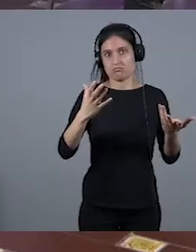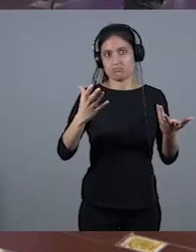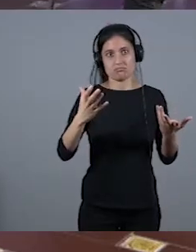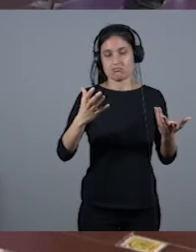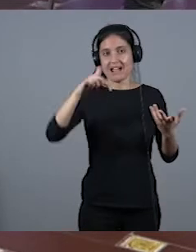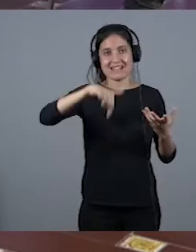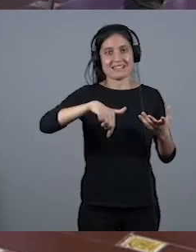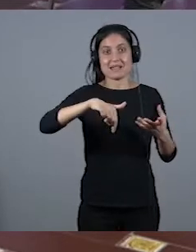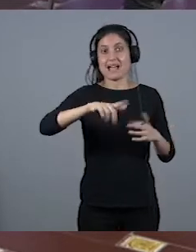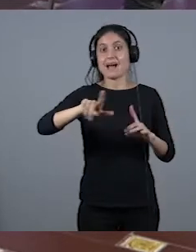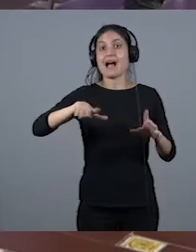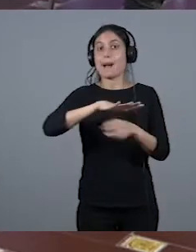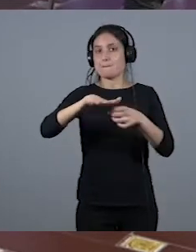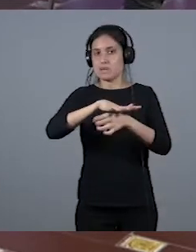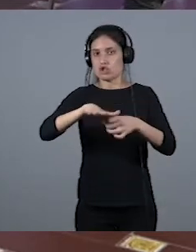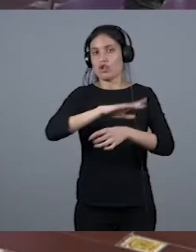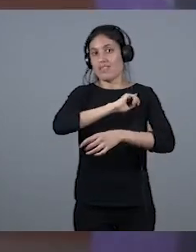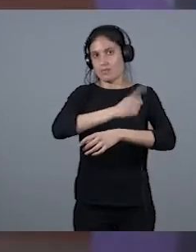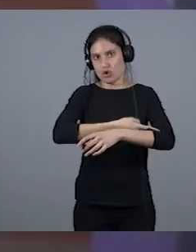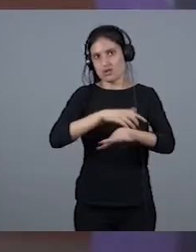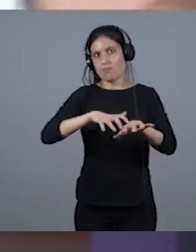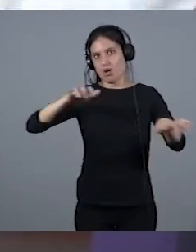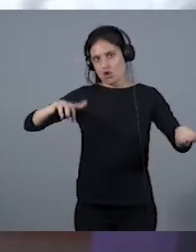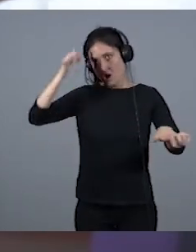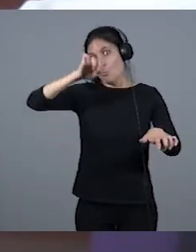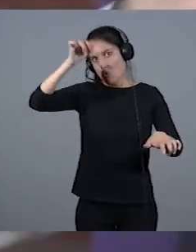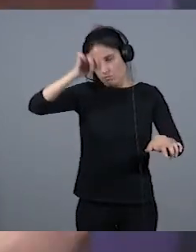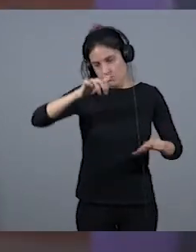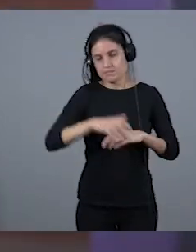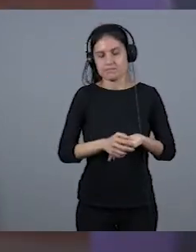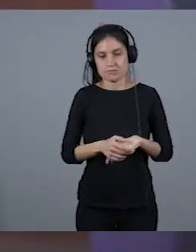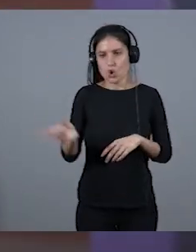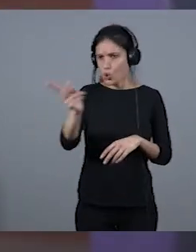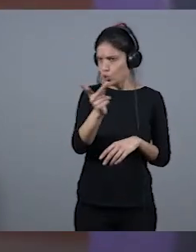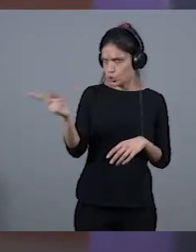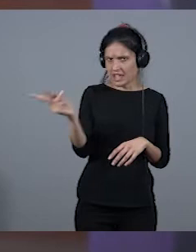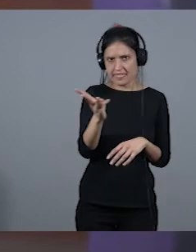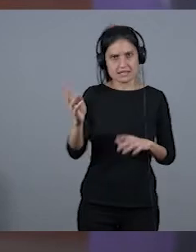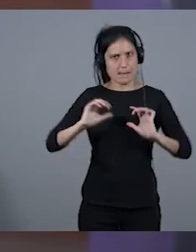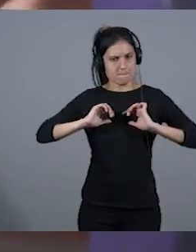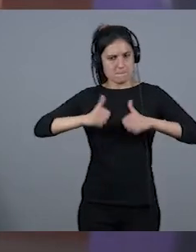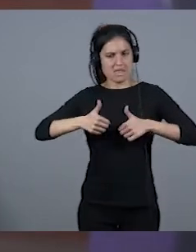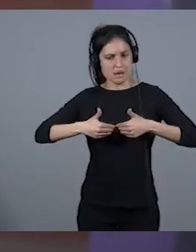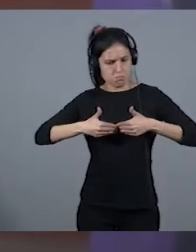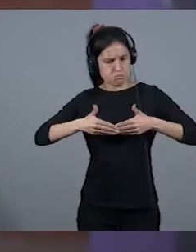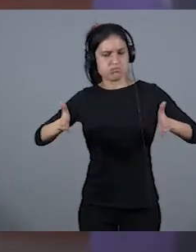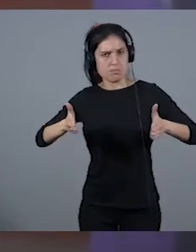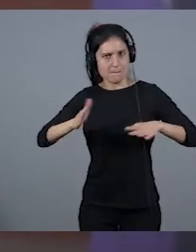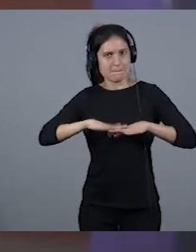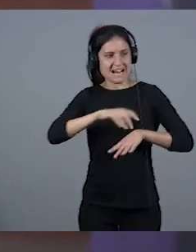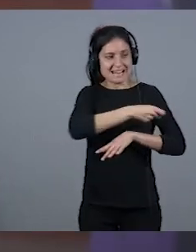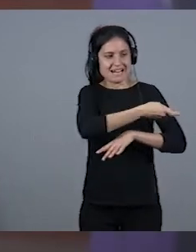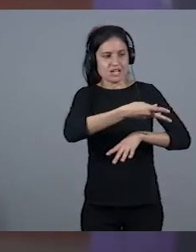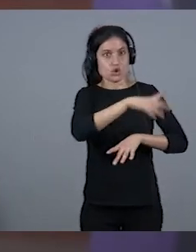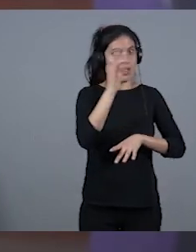masculinizado del deporte, y ustedes son punteras en abrir también muchos caminos a muchas mujeres que actualmente se dedican a la